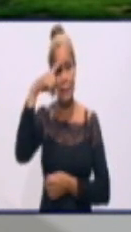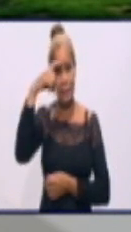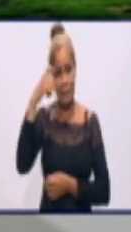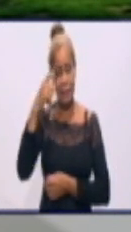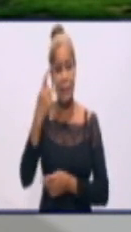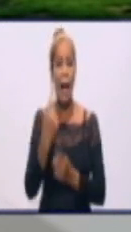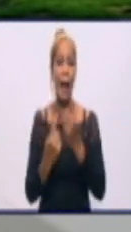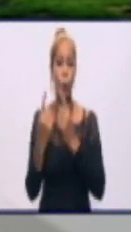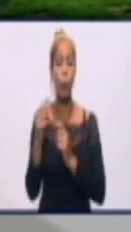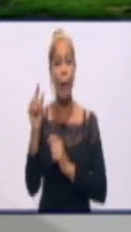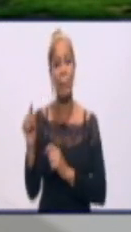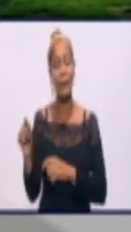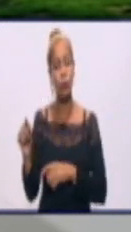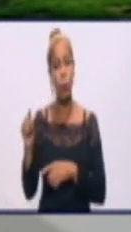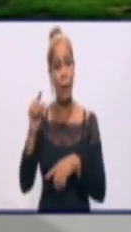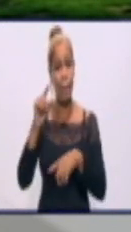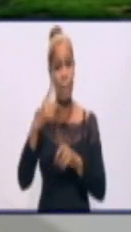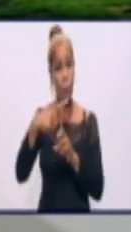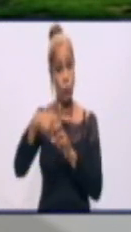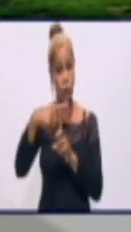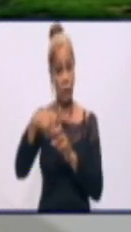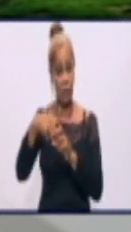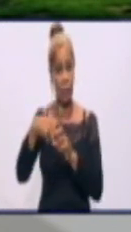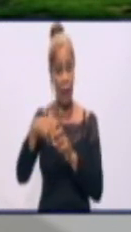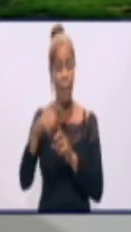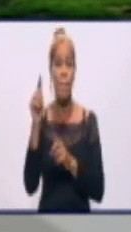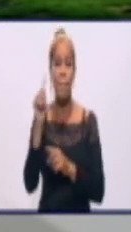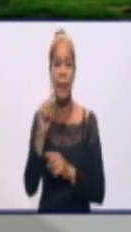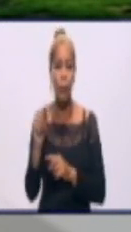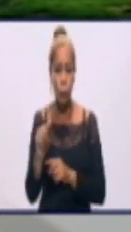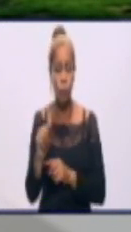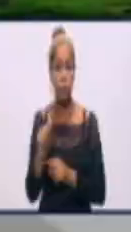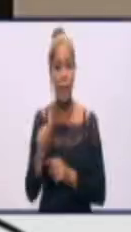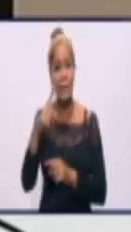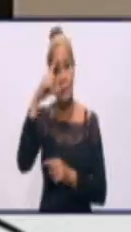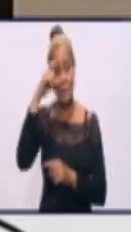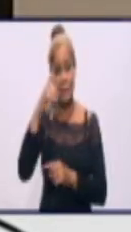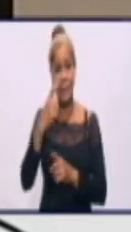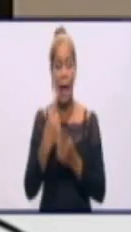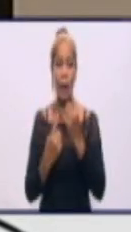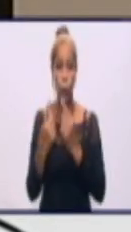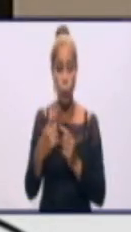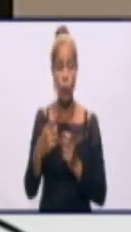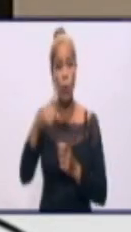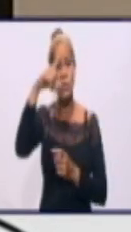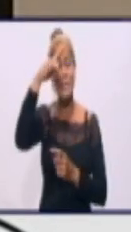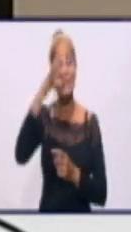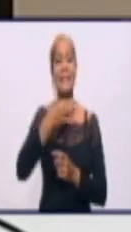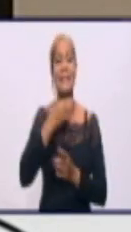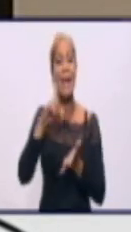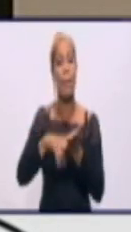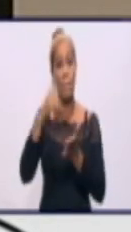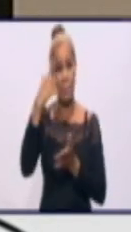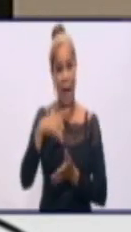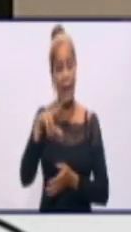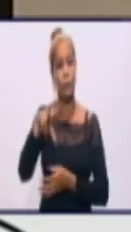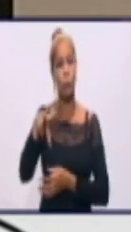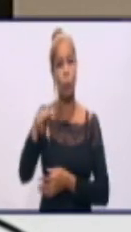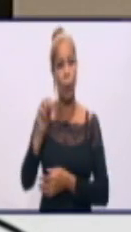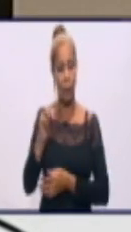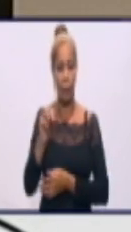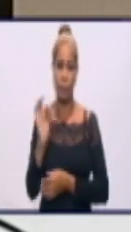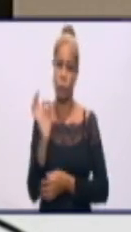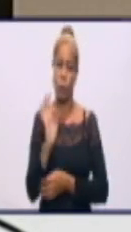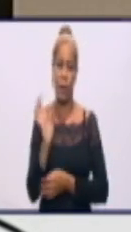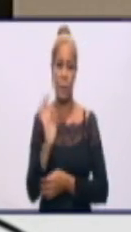que guarde relación con la cepa delta. No, hasta el momento no. Nos mantenemos con la sudafricana y la